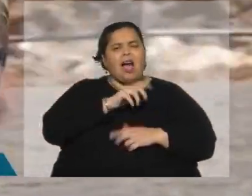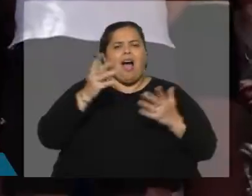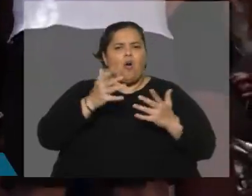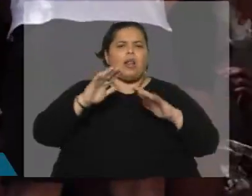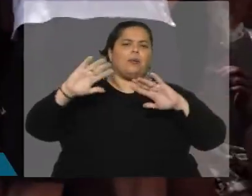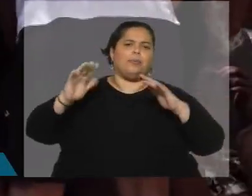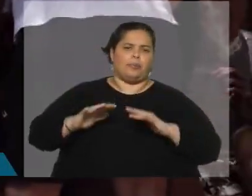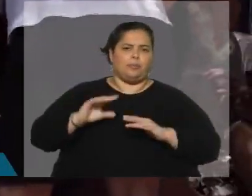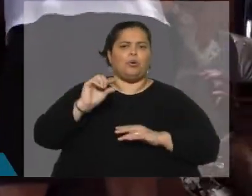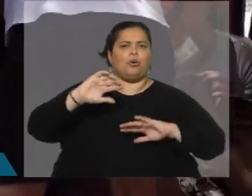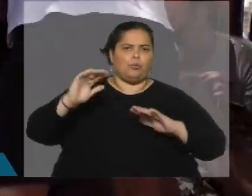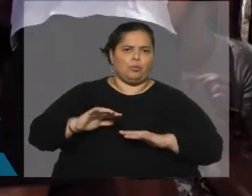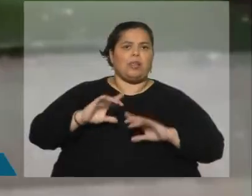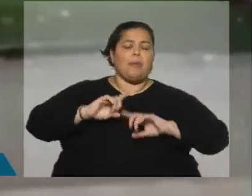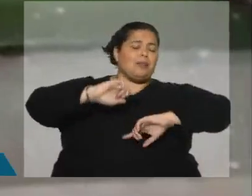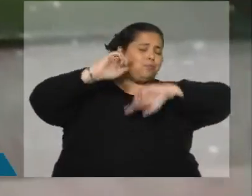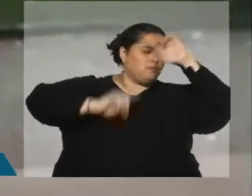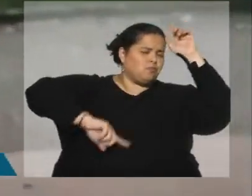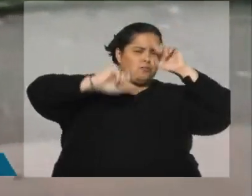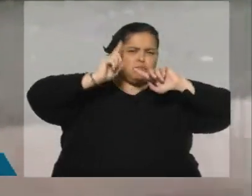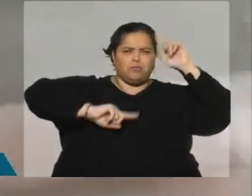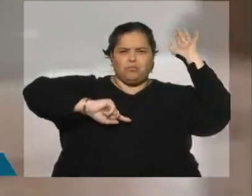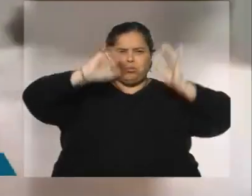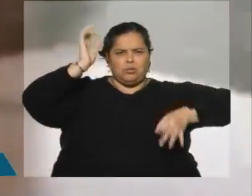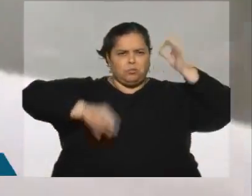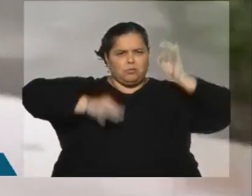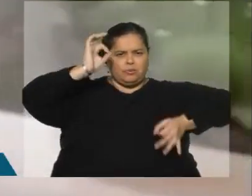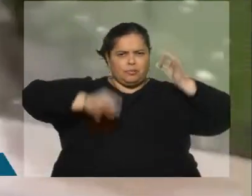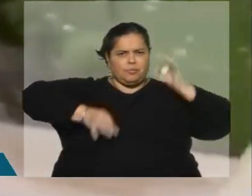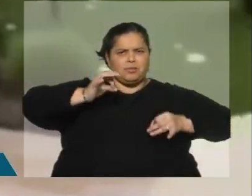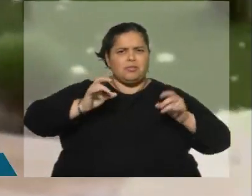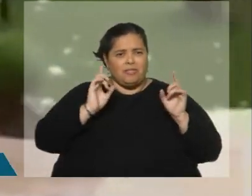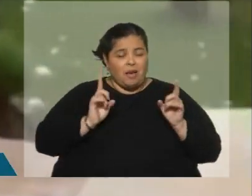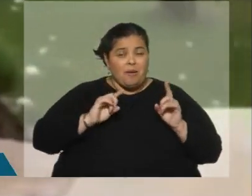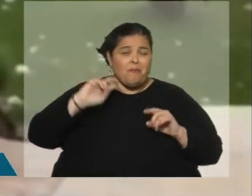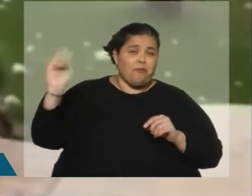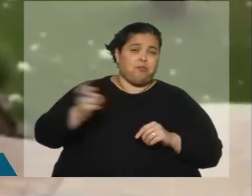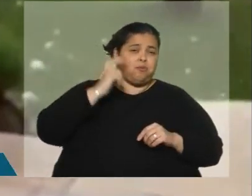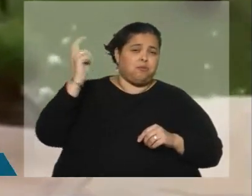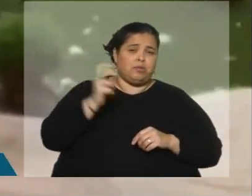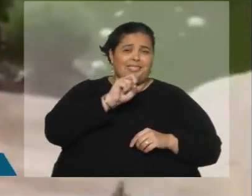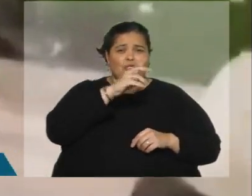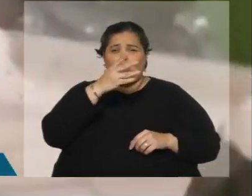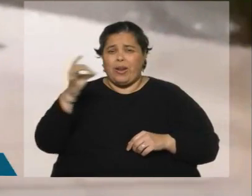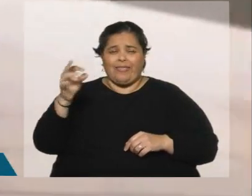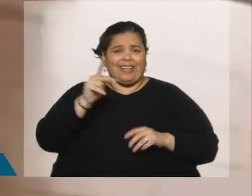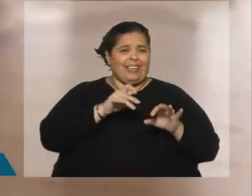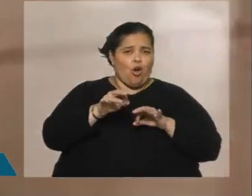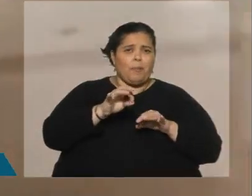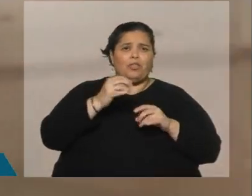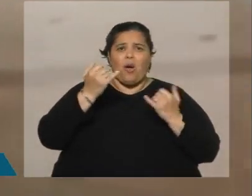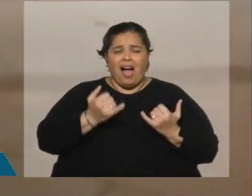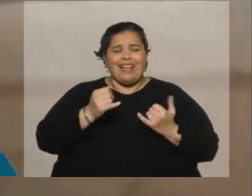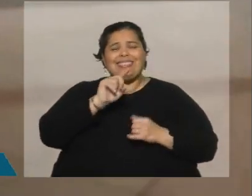este jueves y dio lugar a un fuerte temporal con granizo de grandes dimensiones, lluvia y vientos de más de 140 kilómetros por hora que ha dejado 110